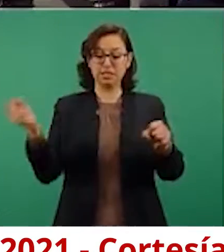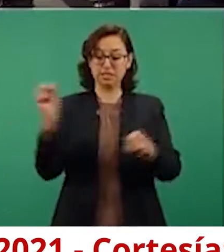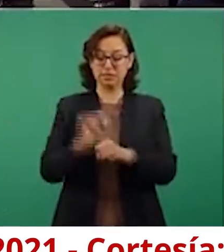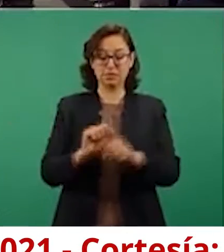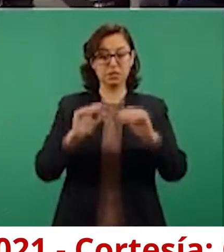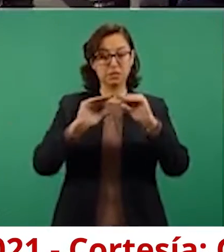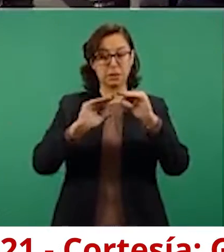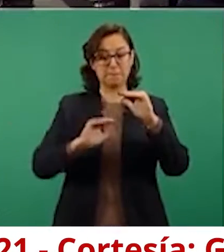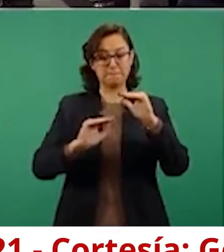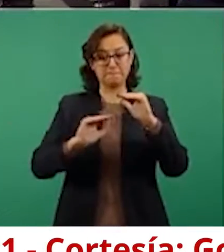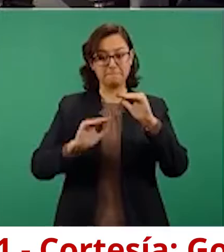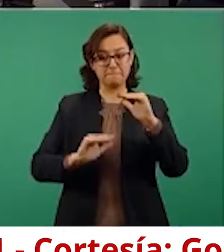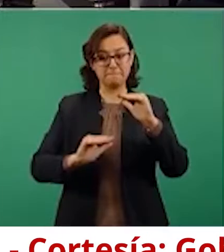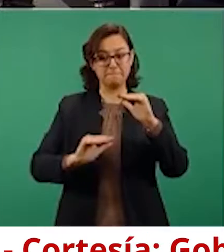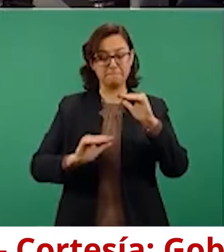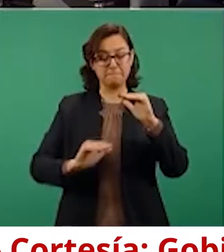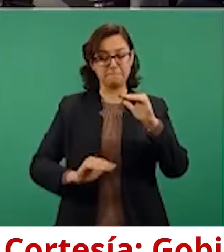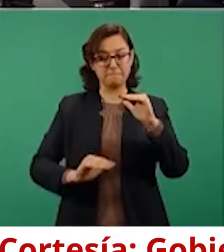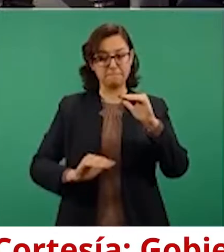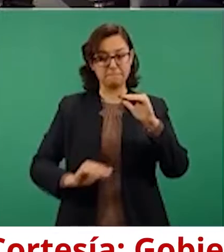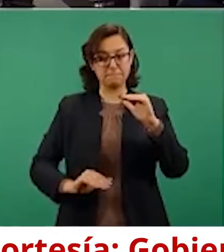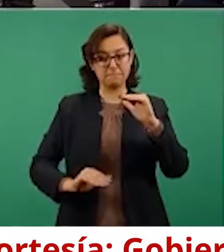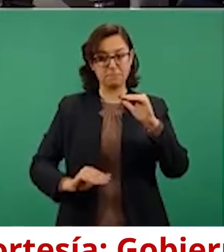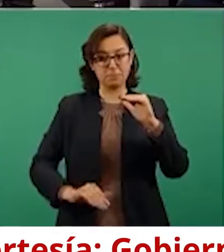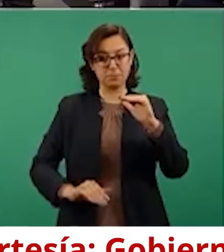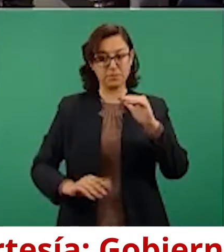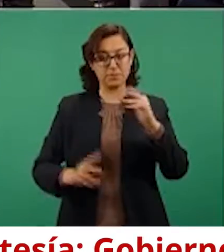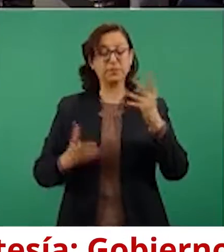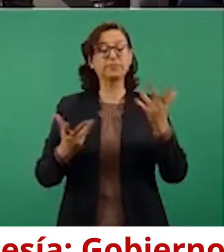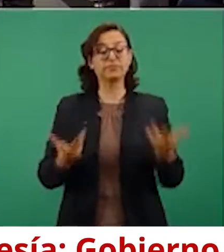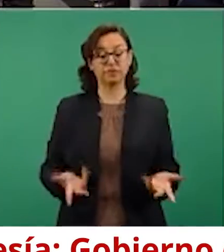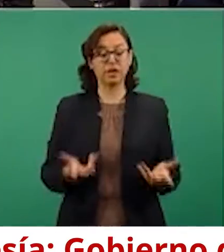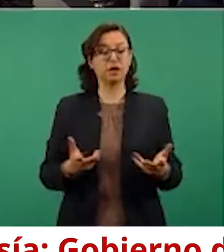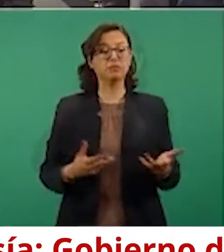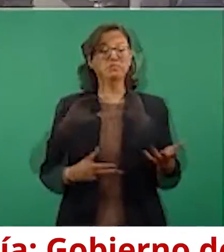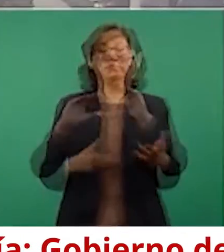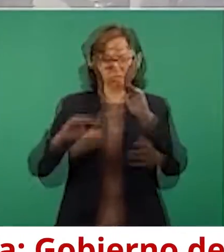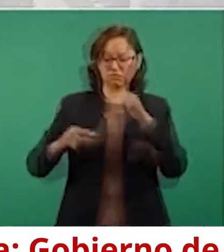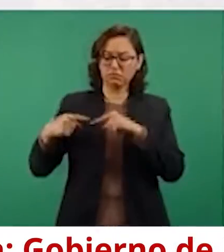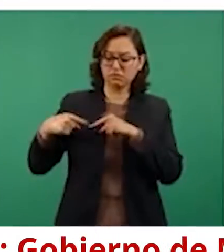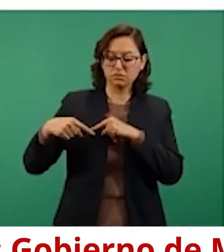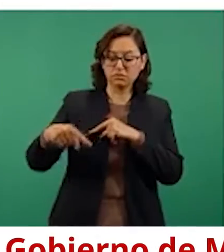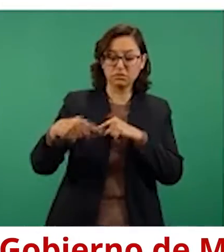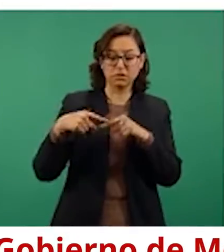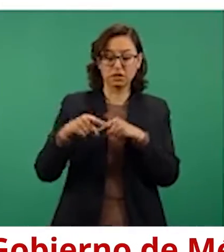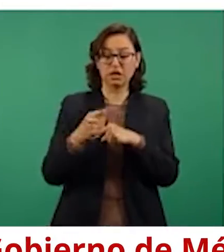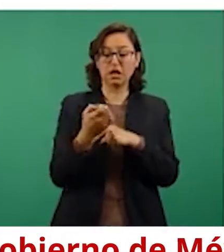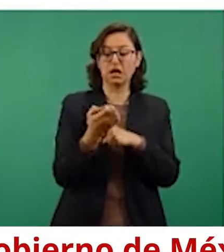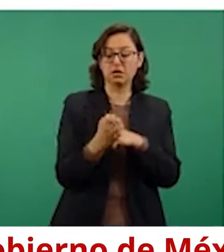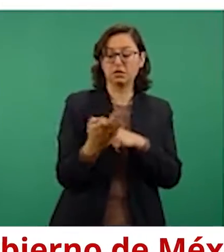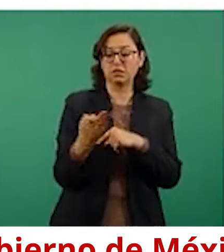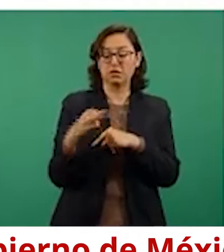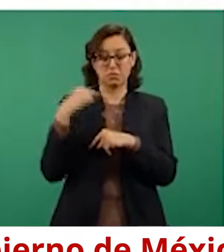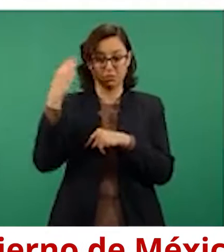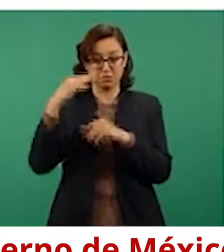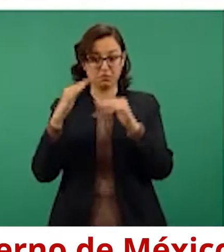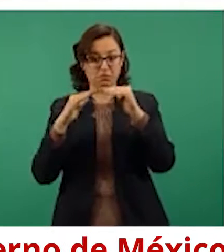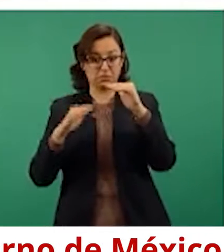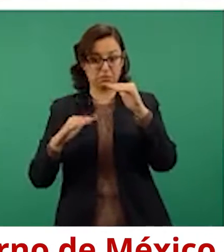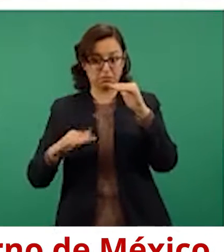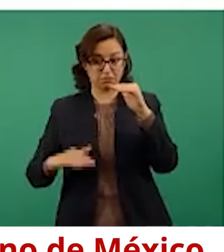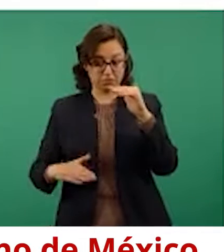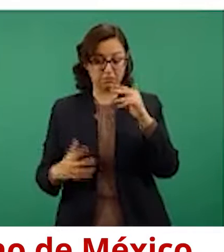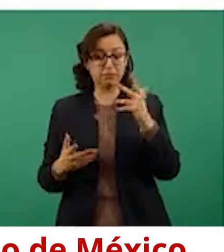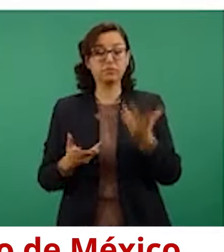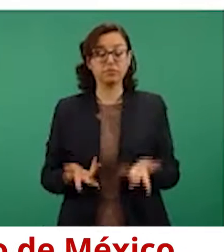descenso en los indicadores generales y desde luego en los particulares para cada estado. Este descenso de seis, siete semanas alcanza